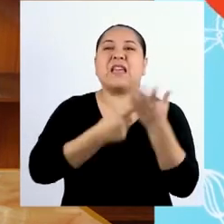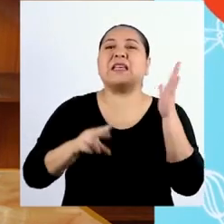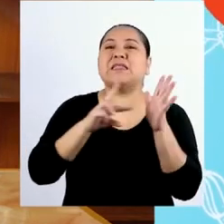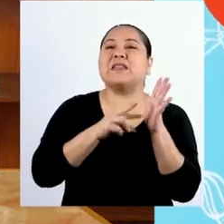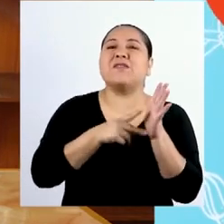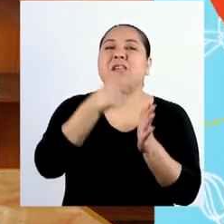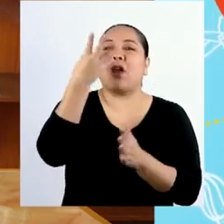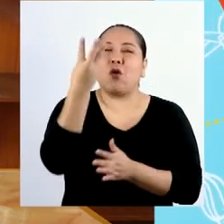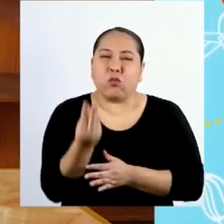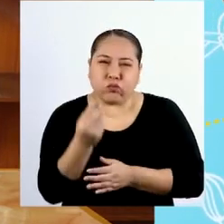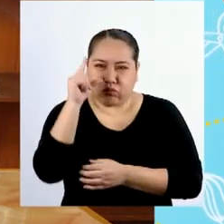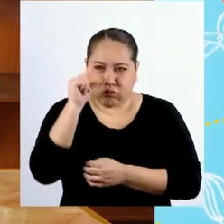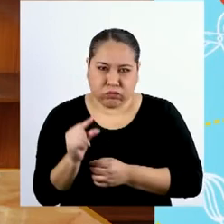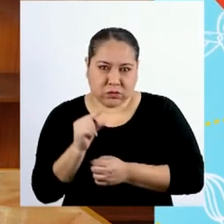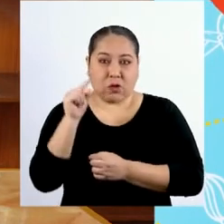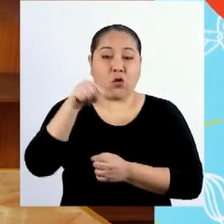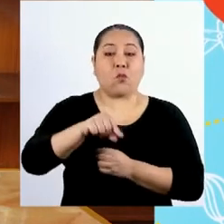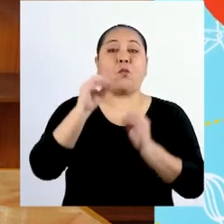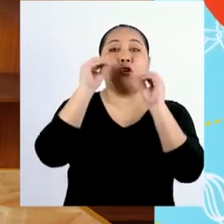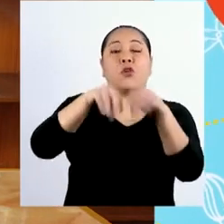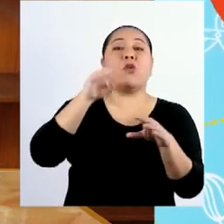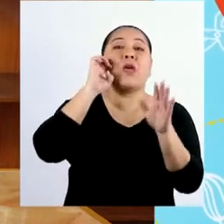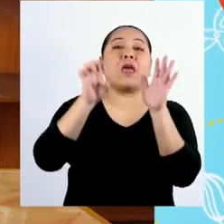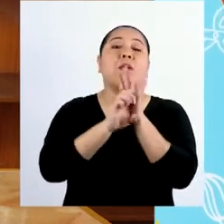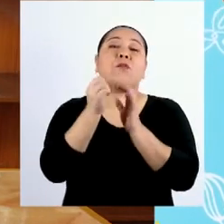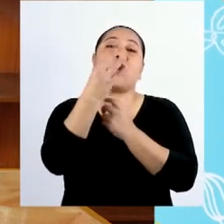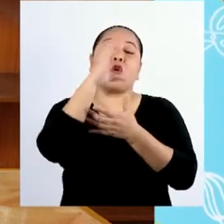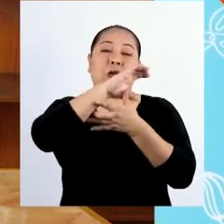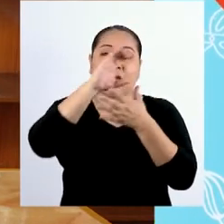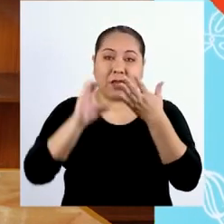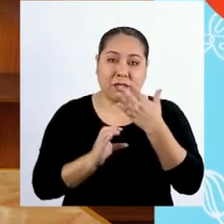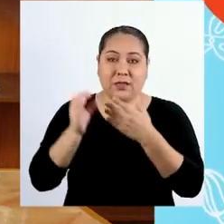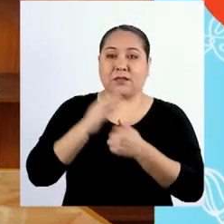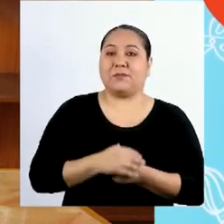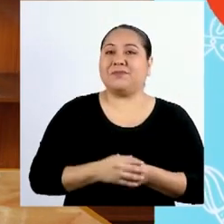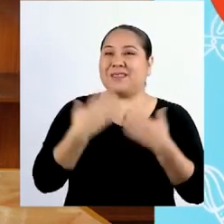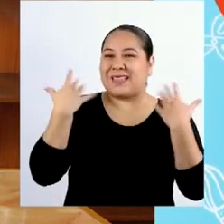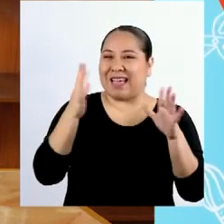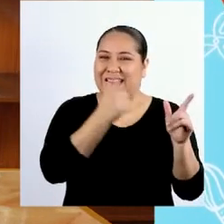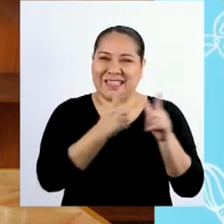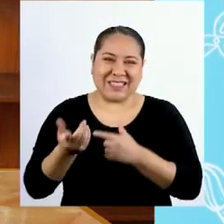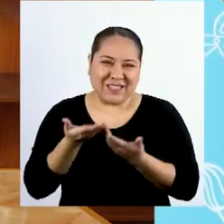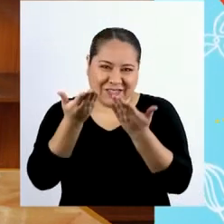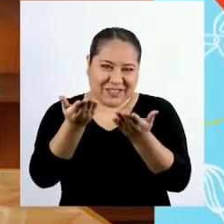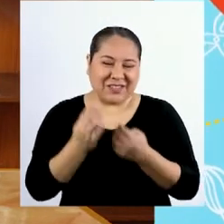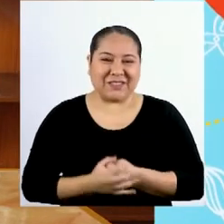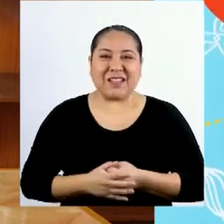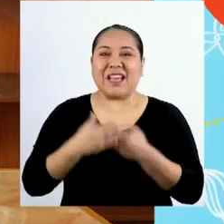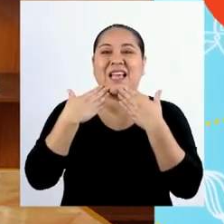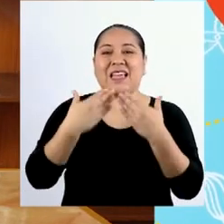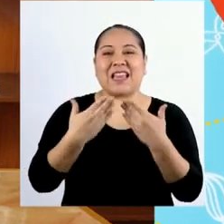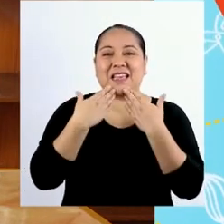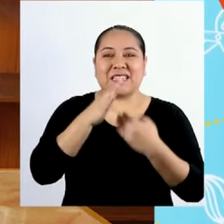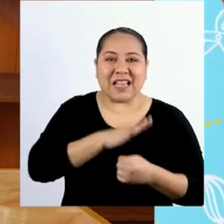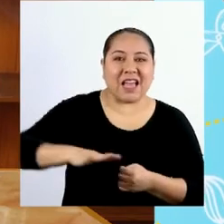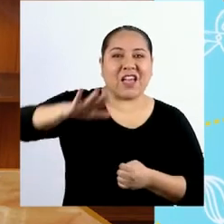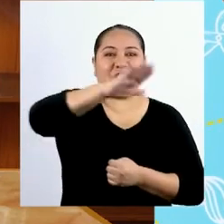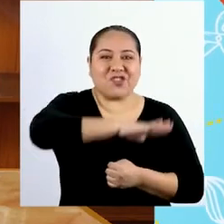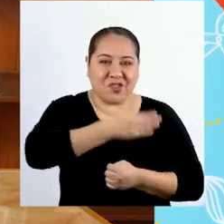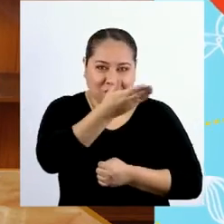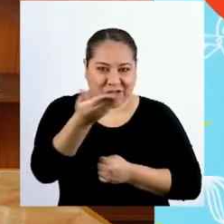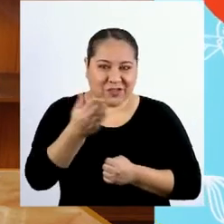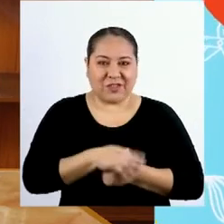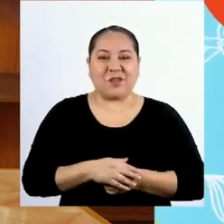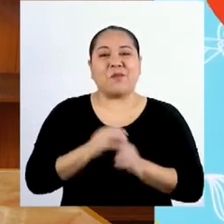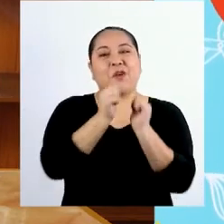implica la escasez, con un ejemplo y algunas características. Ahora sí, los dejo. Gracias a todas